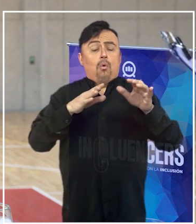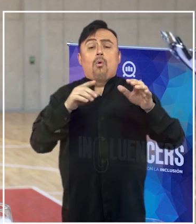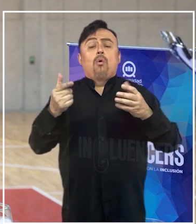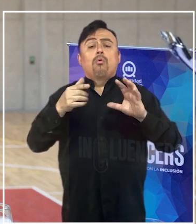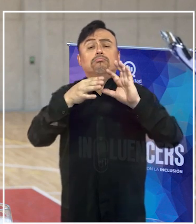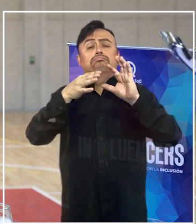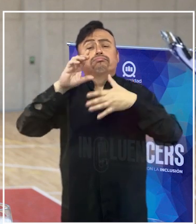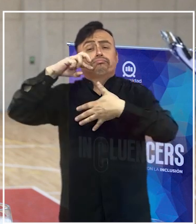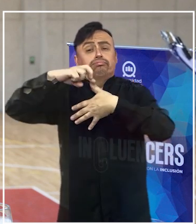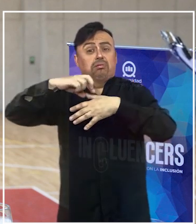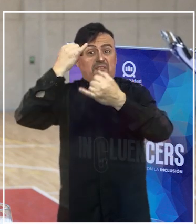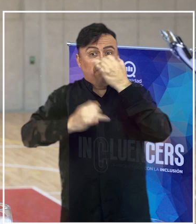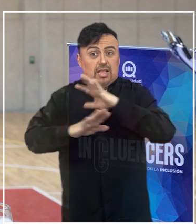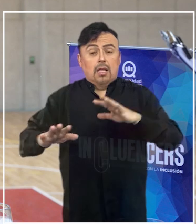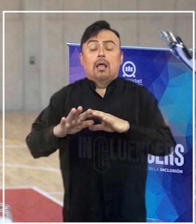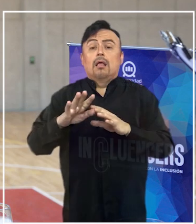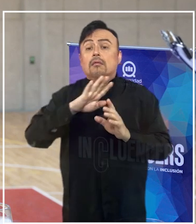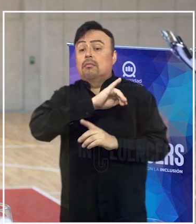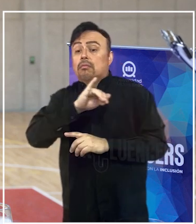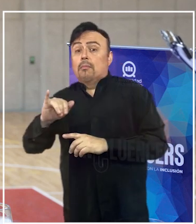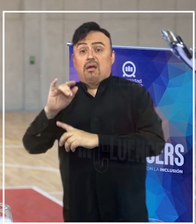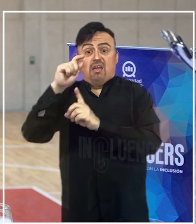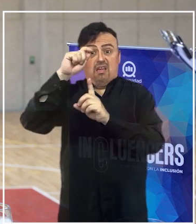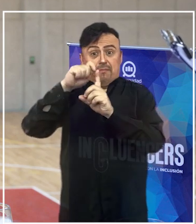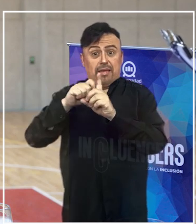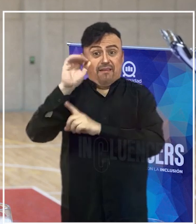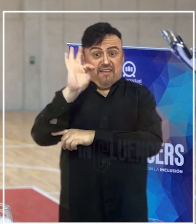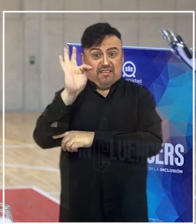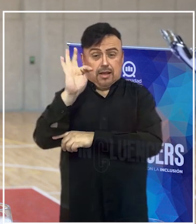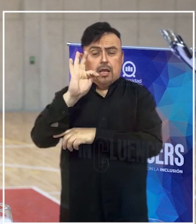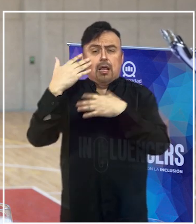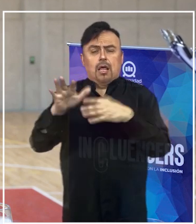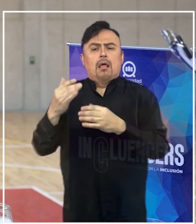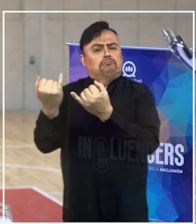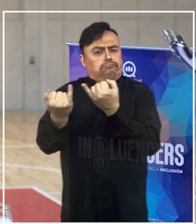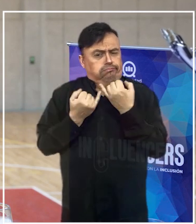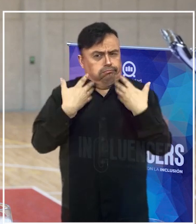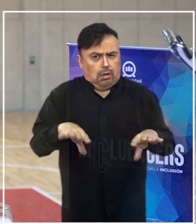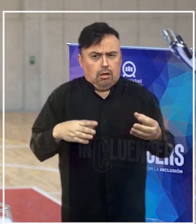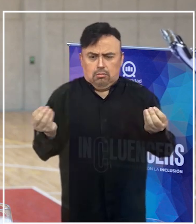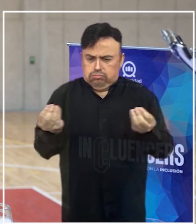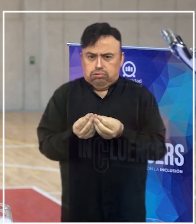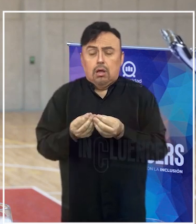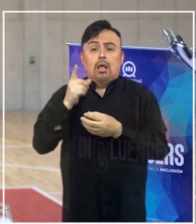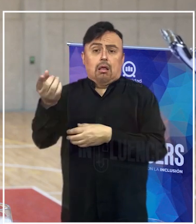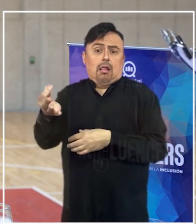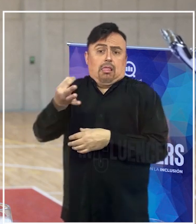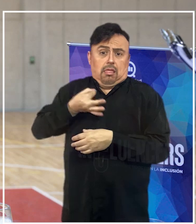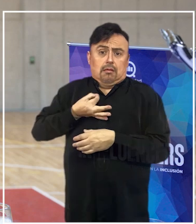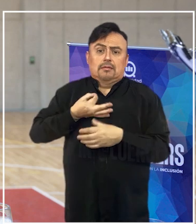en el mes de febrero, en las reuniones que ya tuvimos, complementamos la información y ahí nos señalaron que